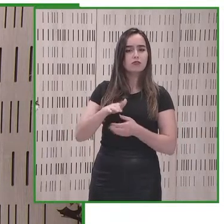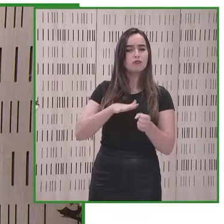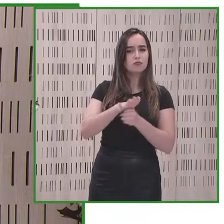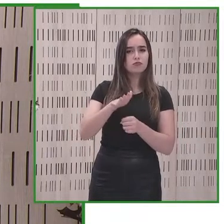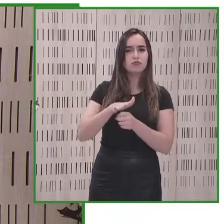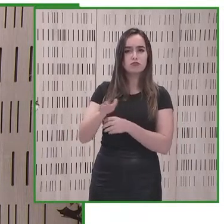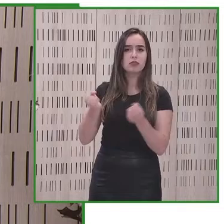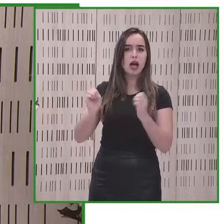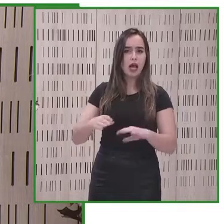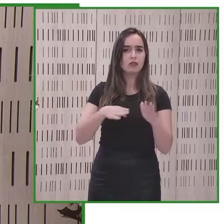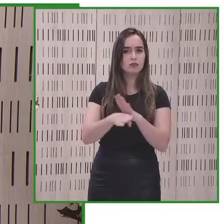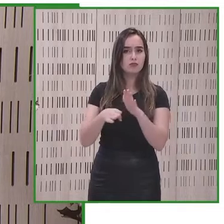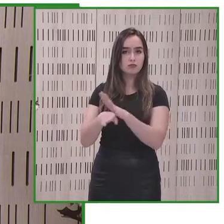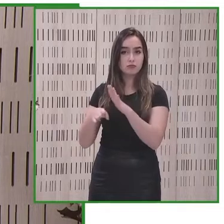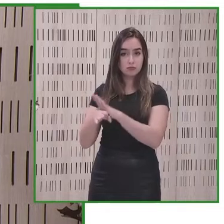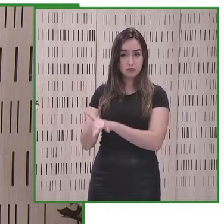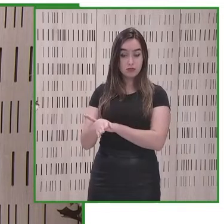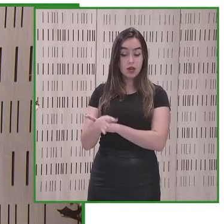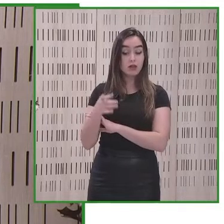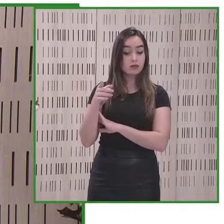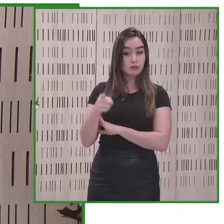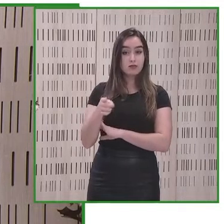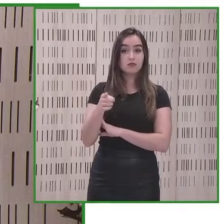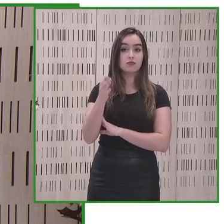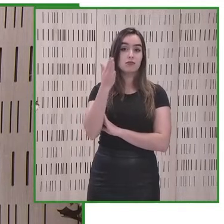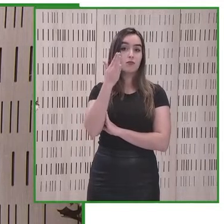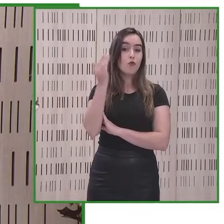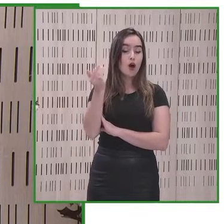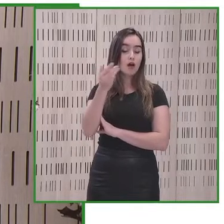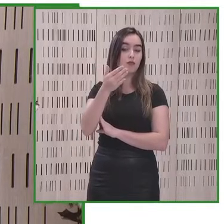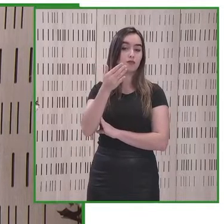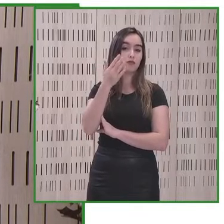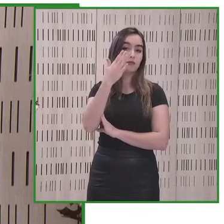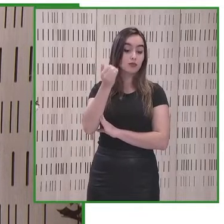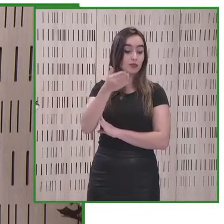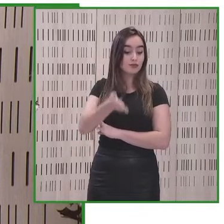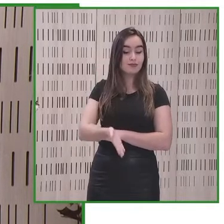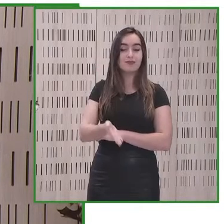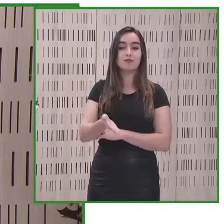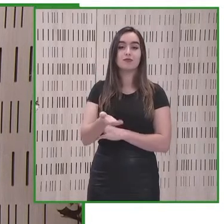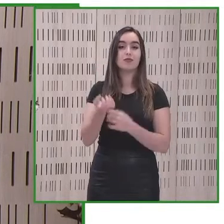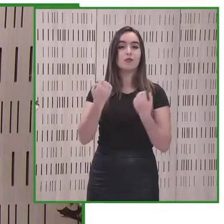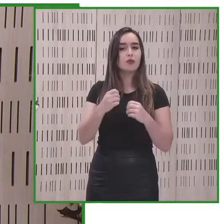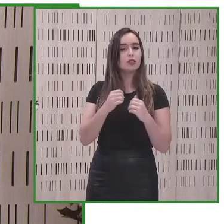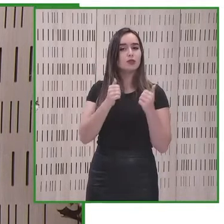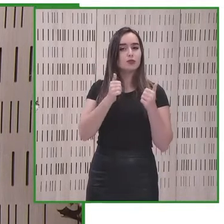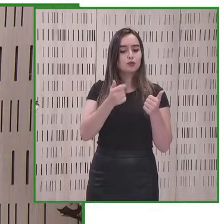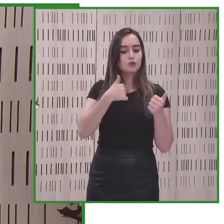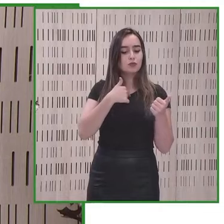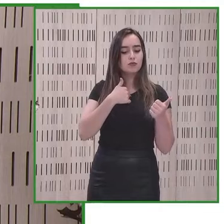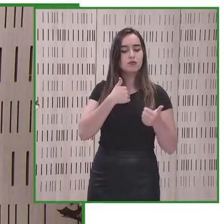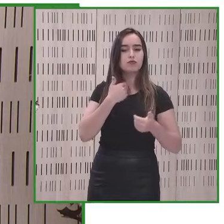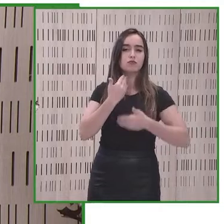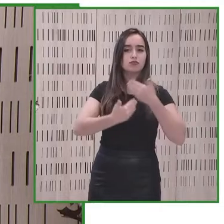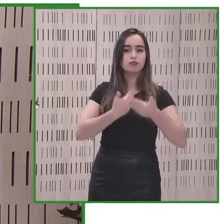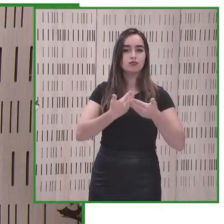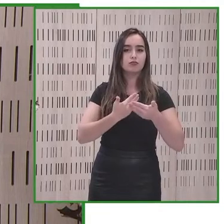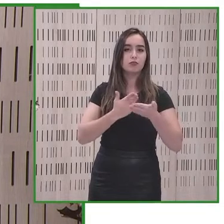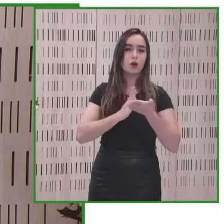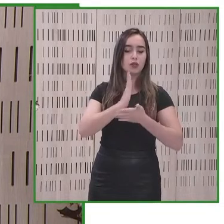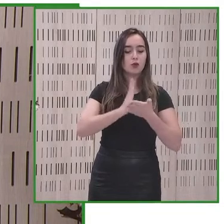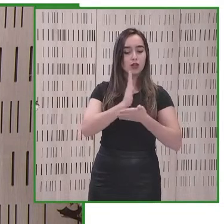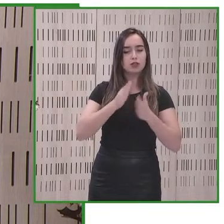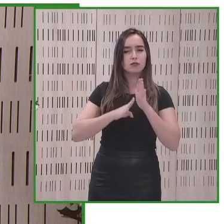si le proye cada año identifique reconoce las principales buenas prácticas que promueven estos derechos y día a día